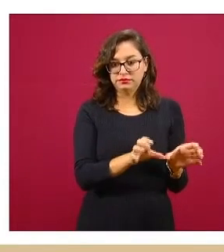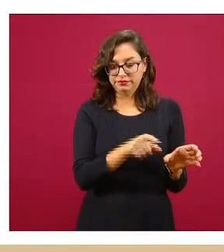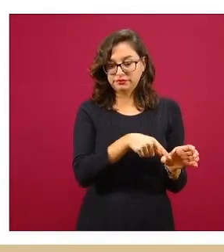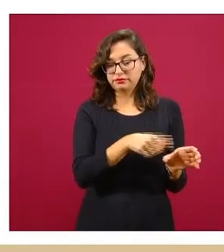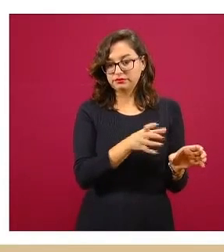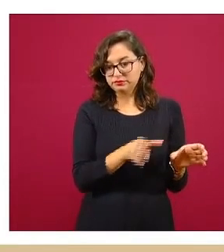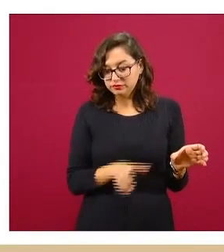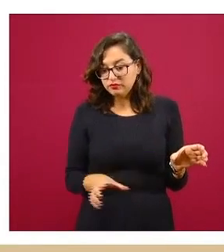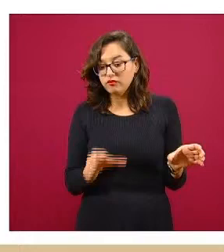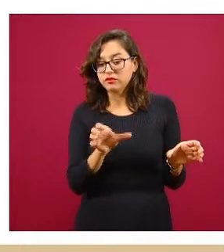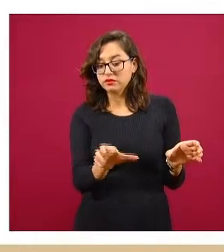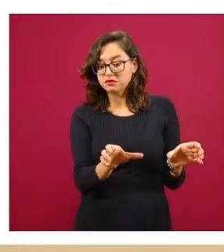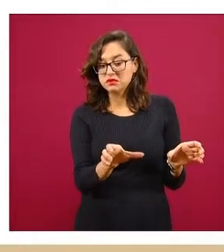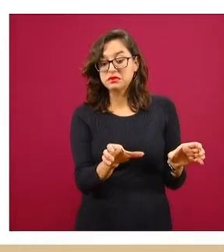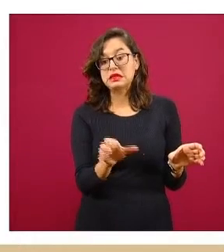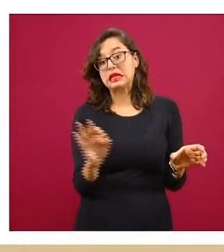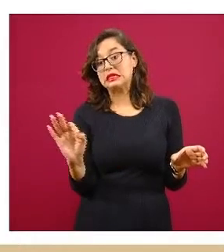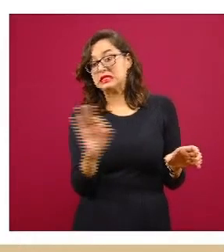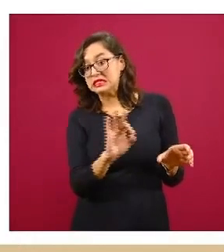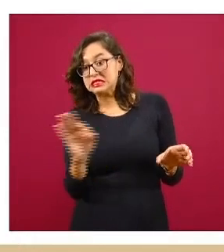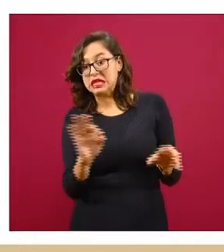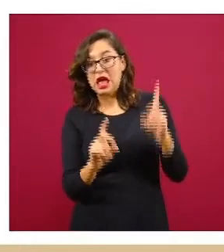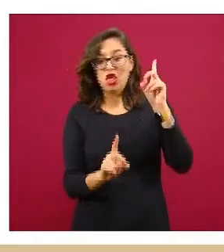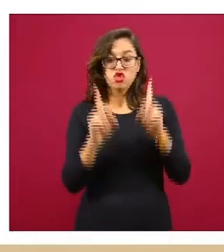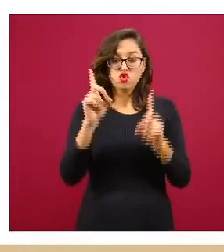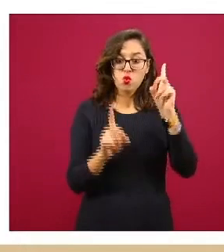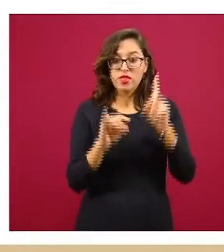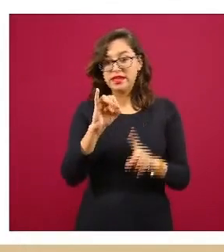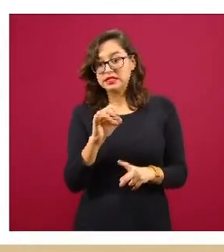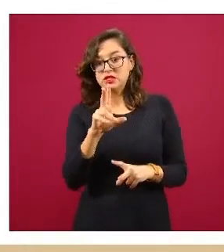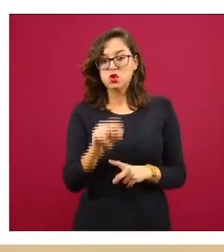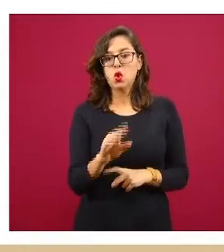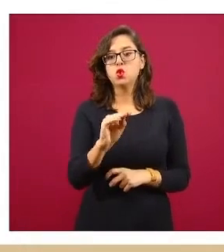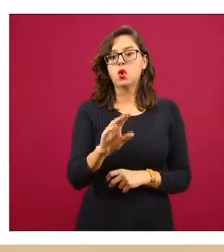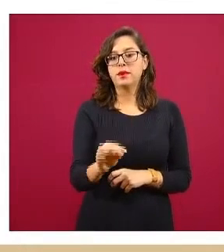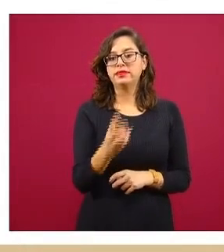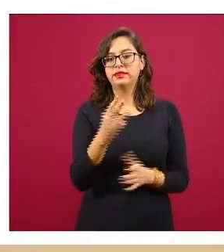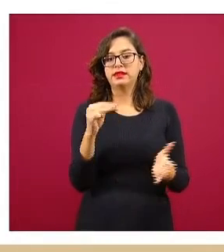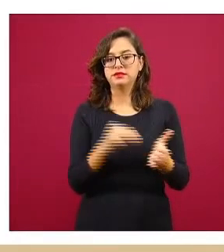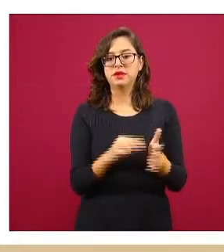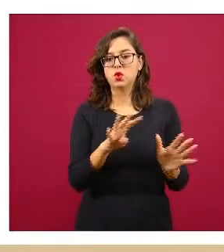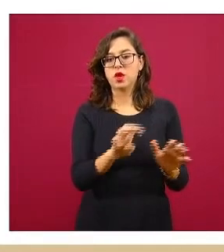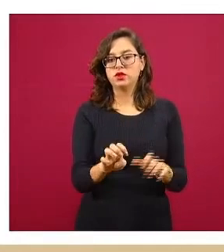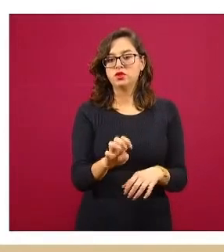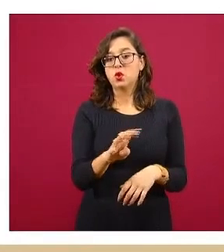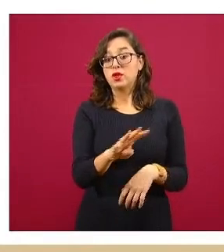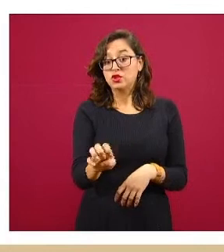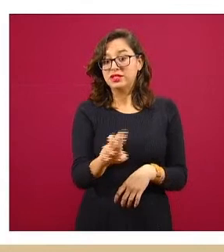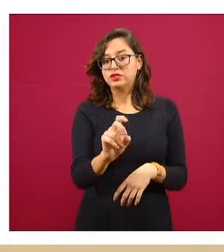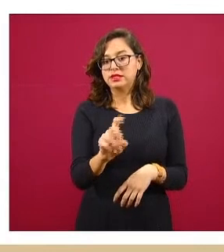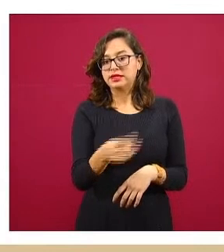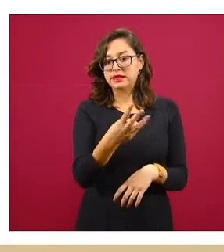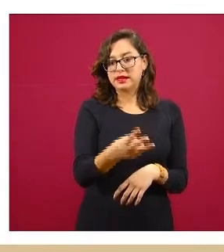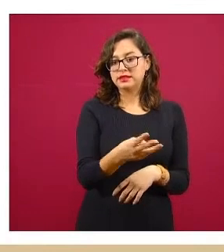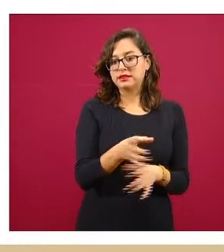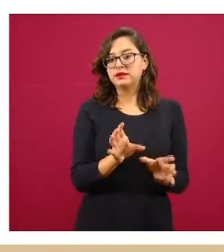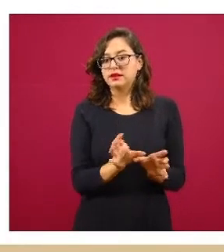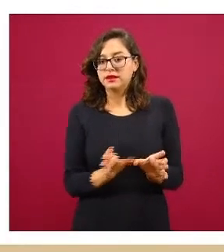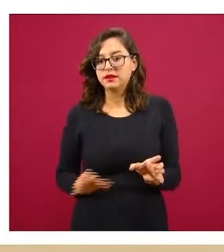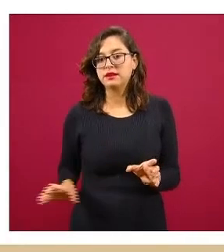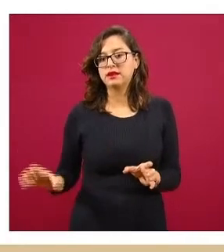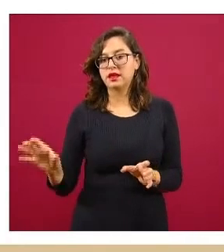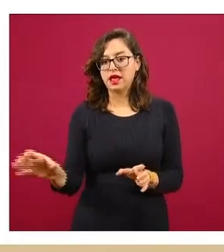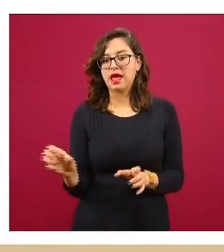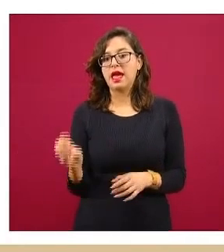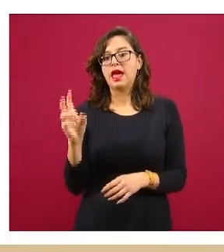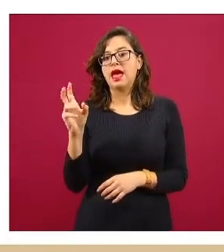está sospechoso, que aún estamos en espera de los resultados, 93 mil 433 y tenemos un total de 385 mil